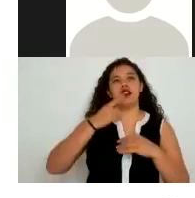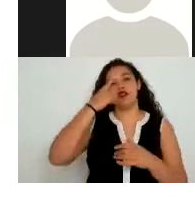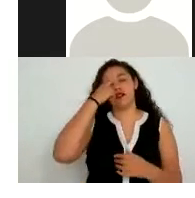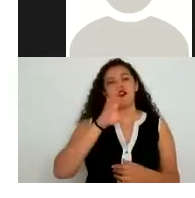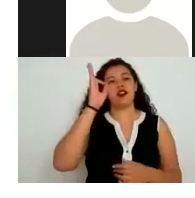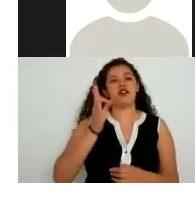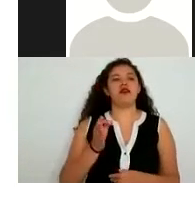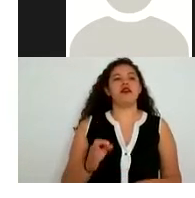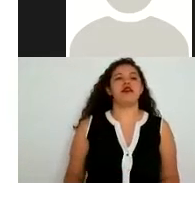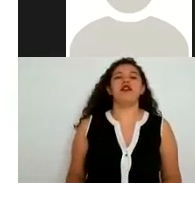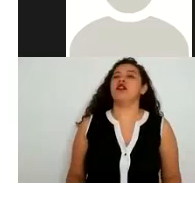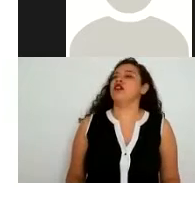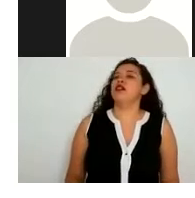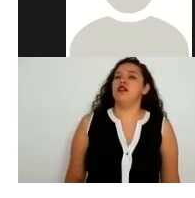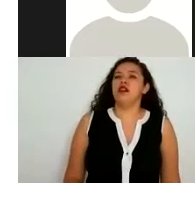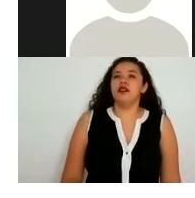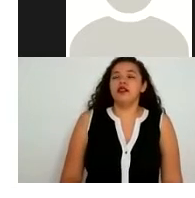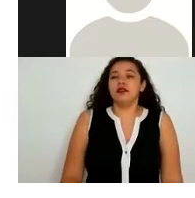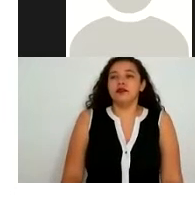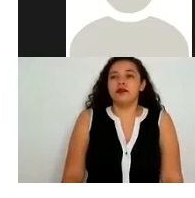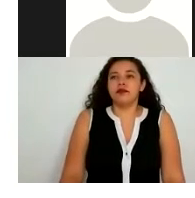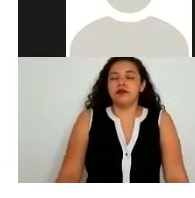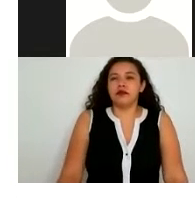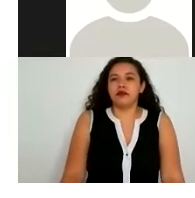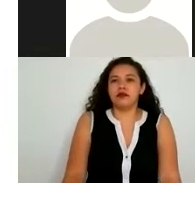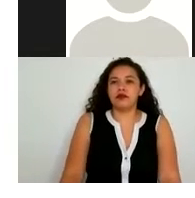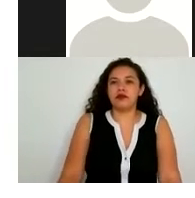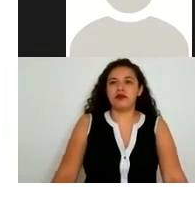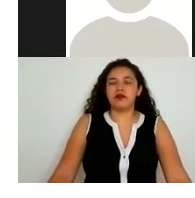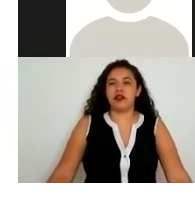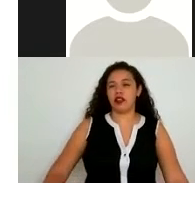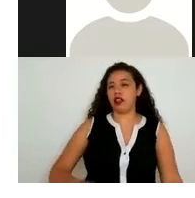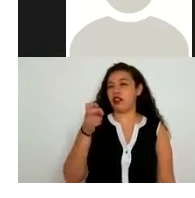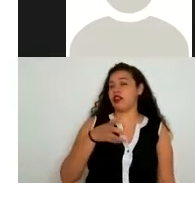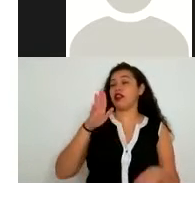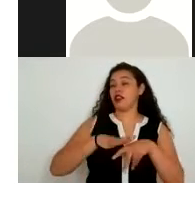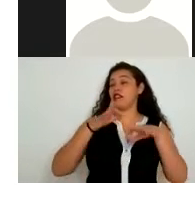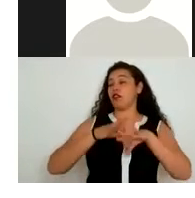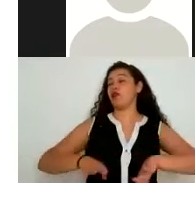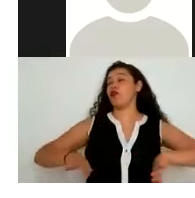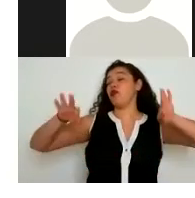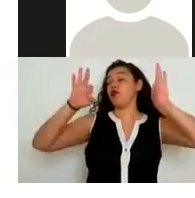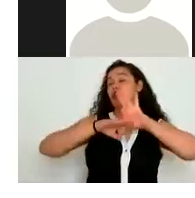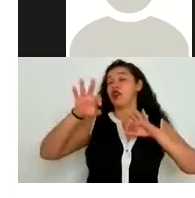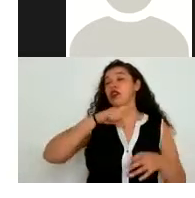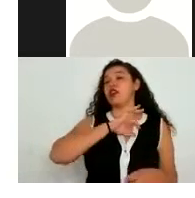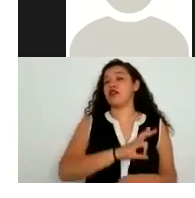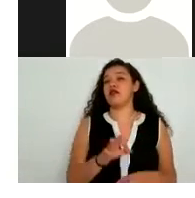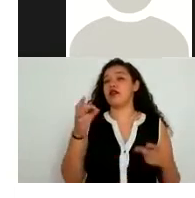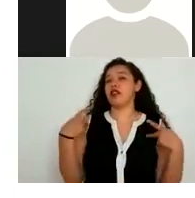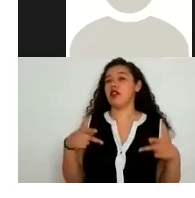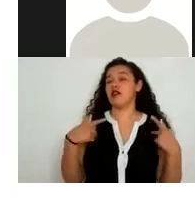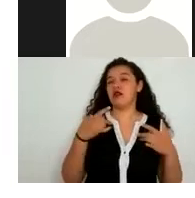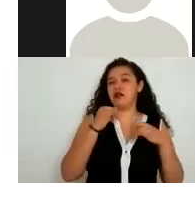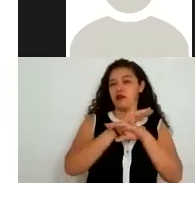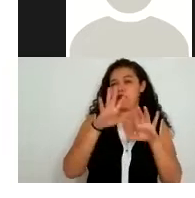de hecho este principio es es trascendental porque es el que nos va a permitir que la persona nos dé la información